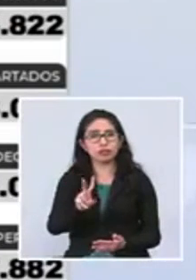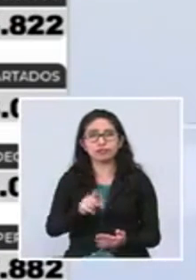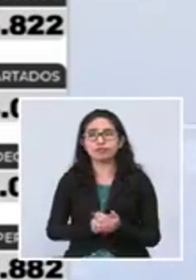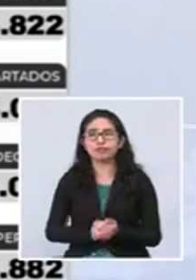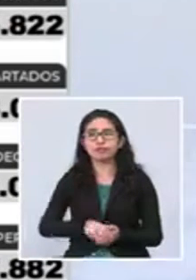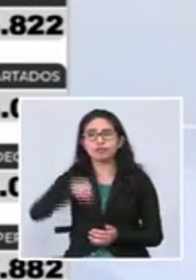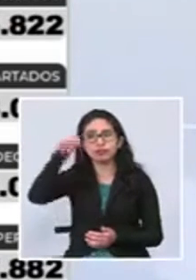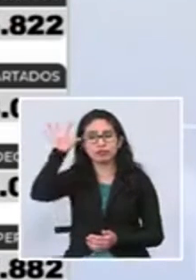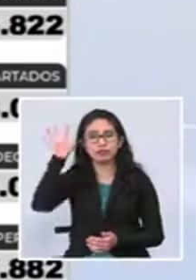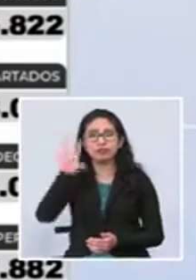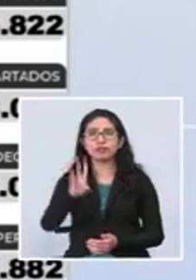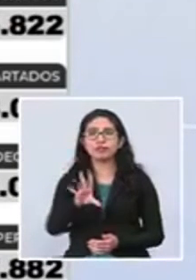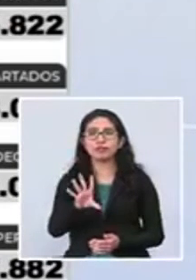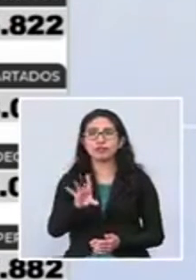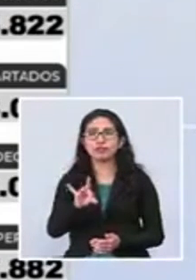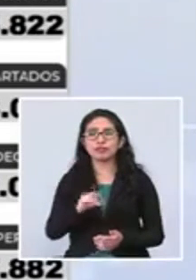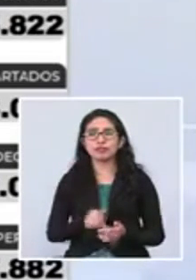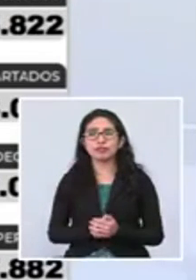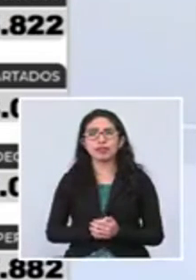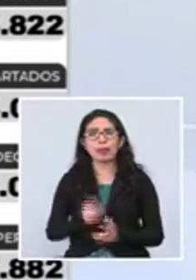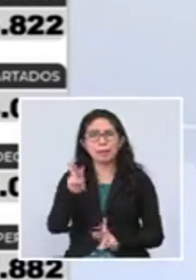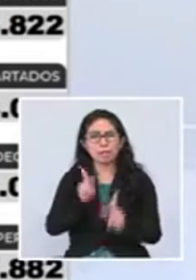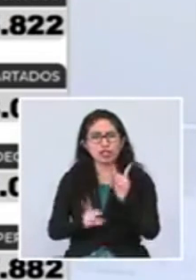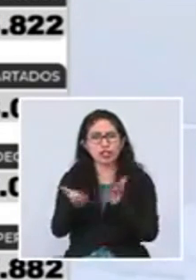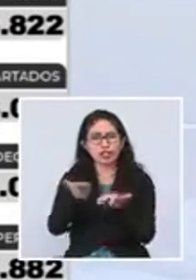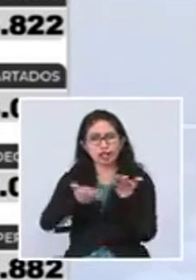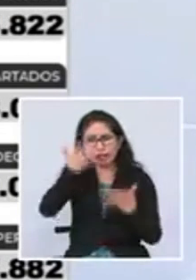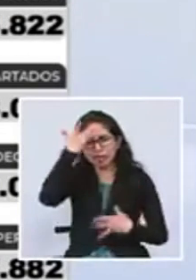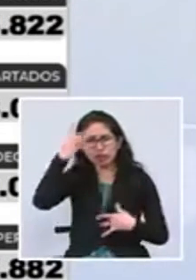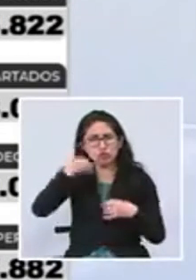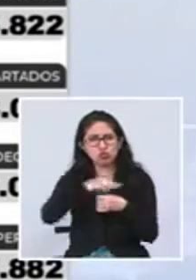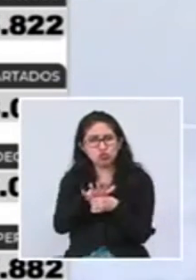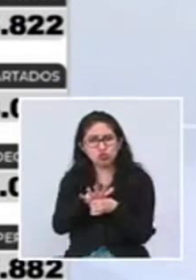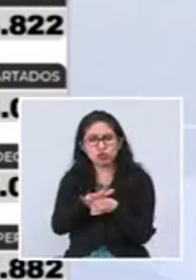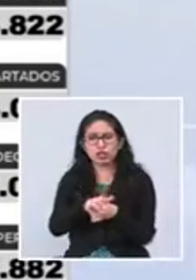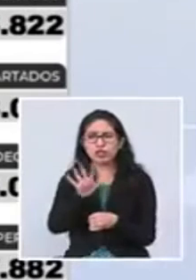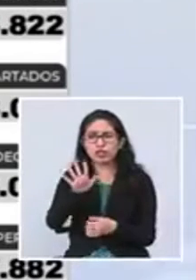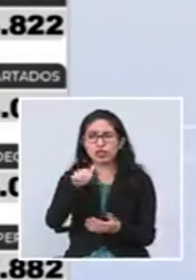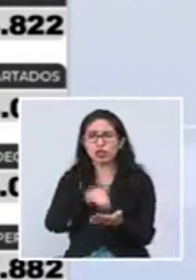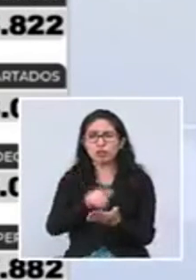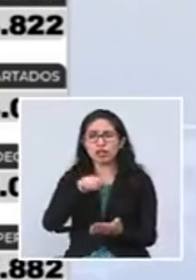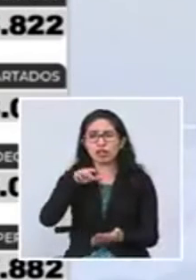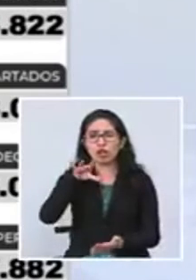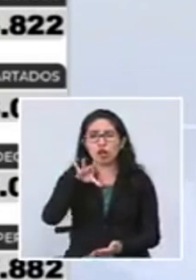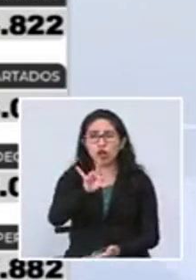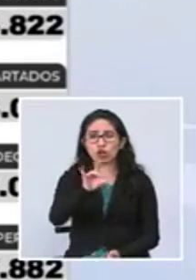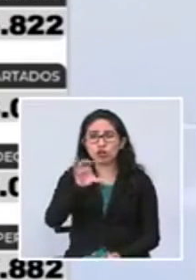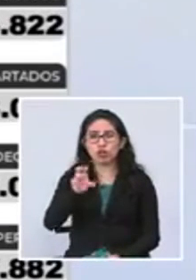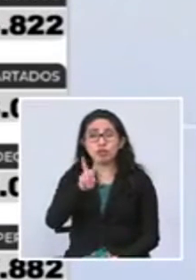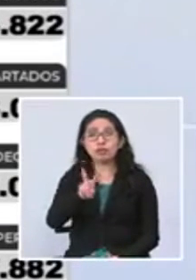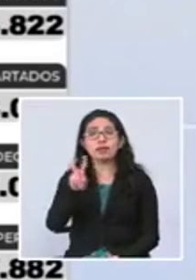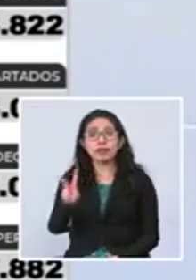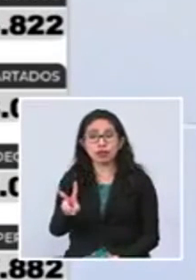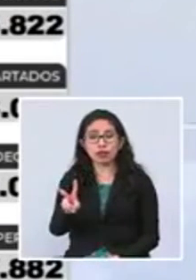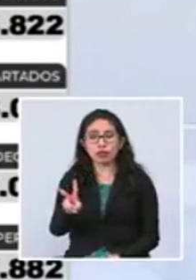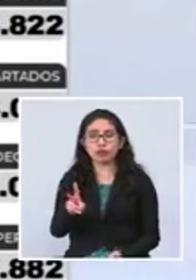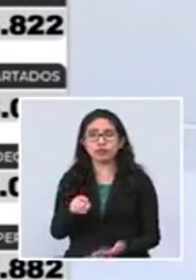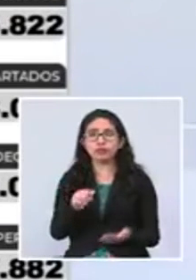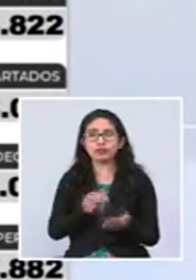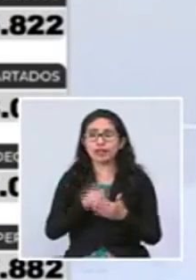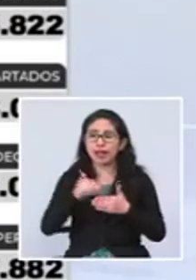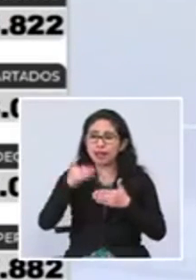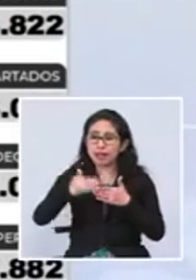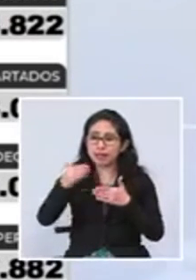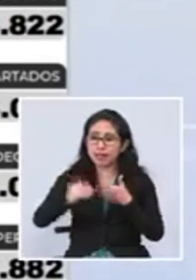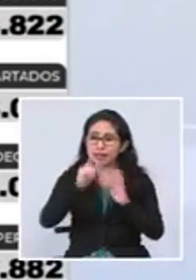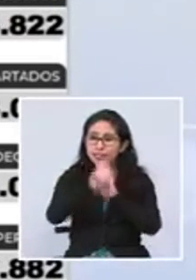78. Los casos sospechosos suman hoy 5.822, mismos que en las próximas